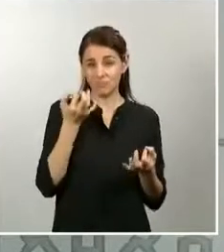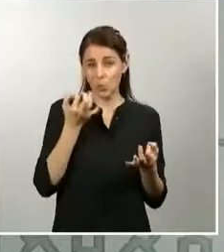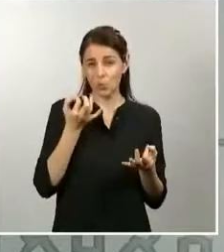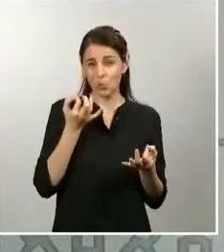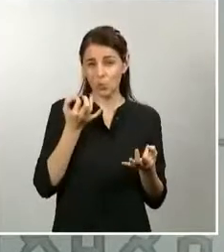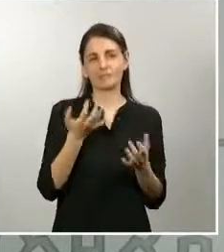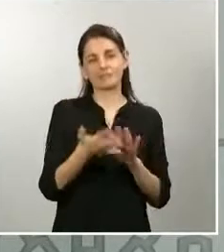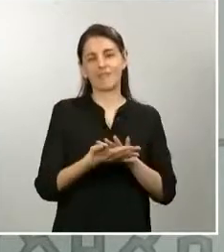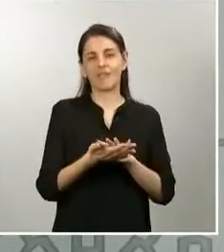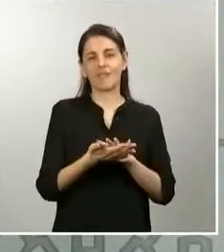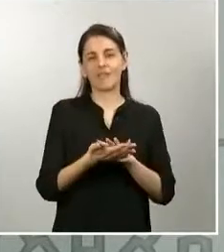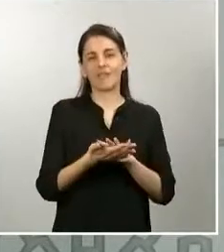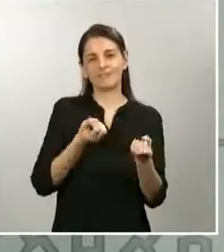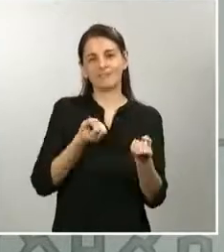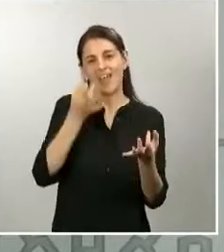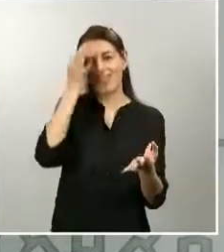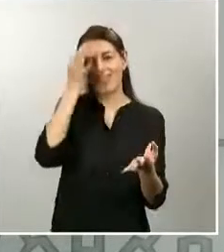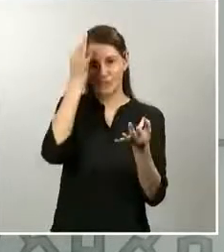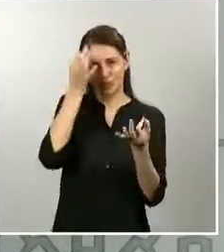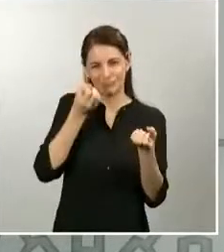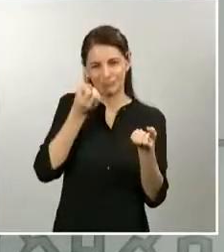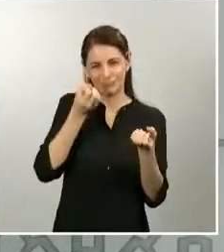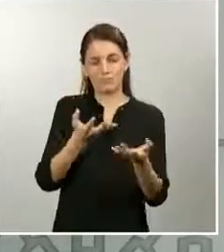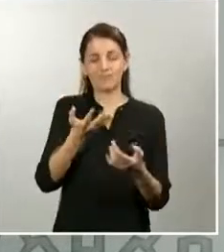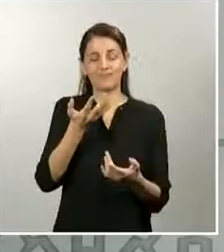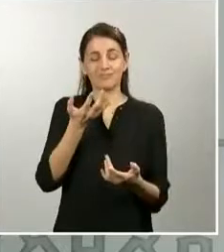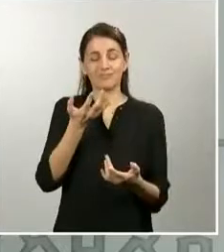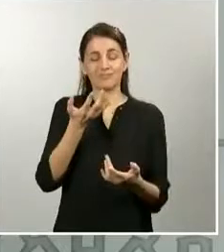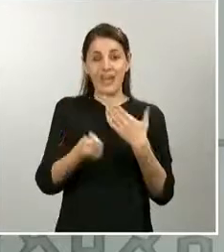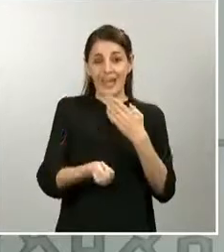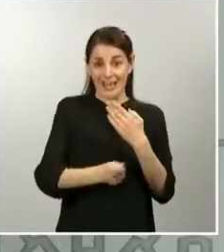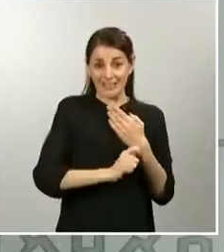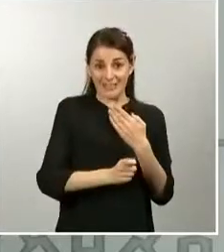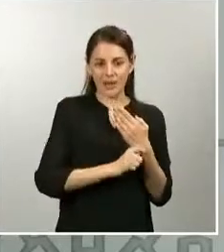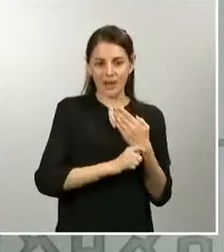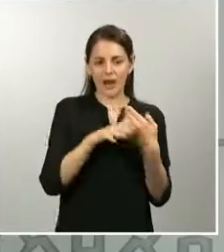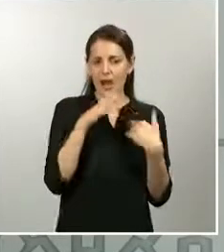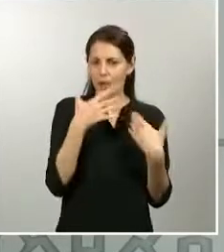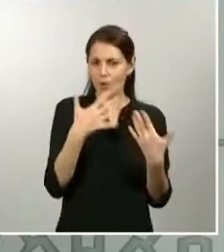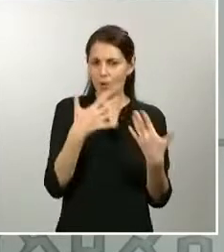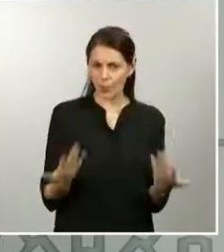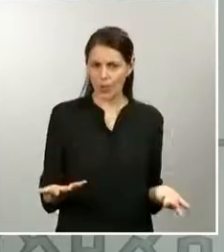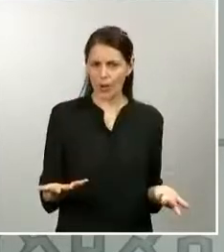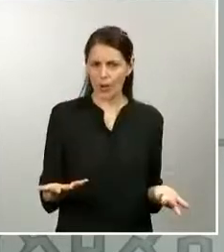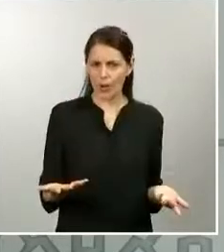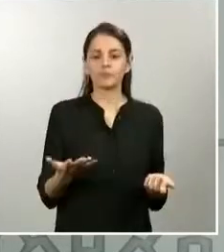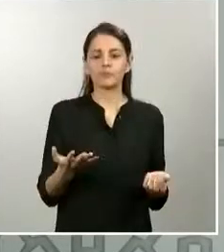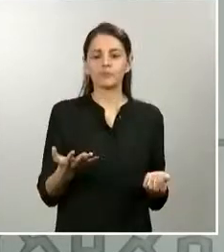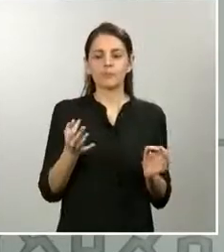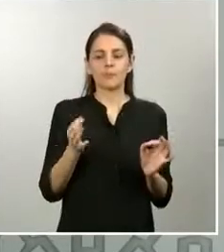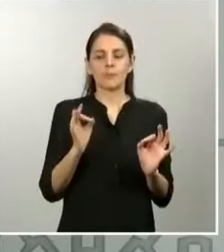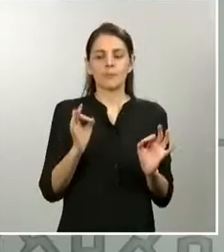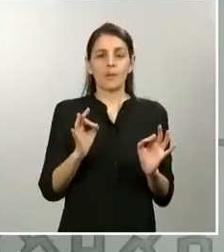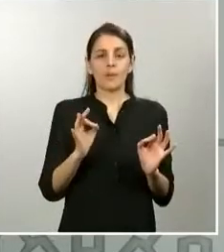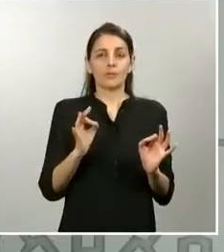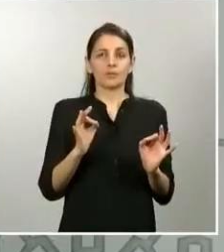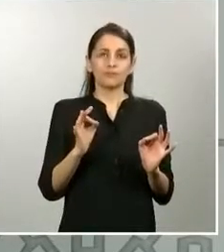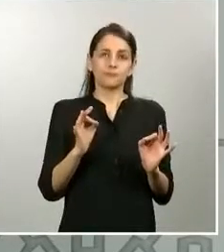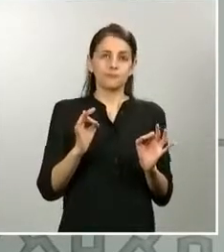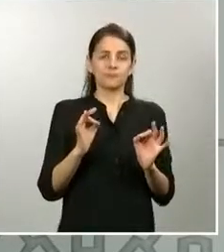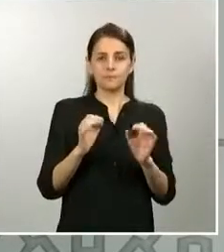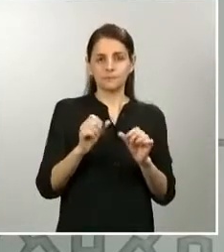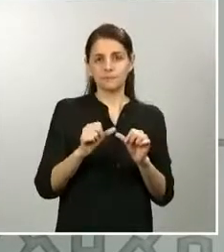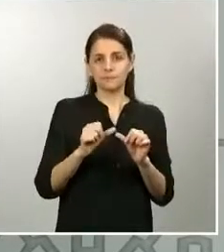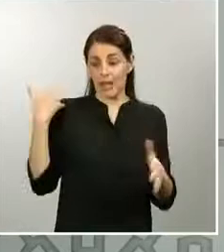estrategia hasta ahora, porque además esa era la capacidad diagnóstica que estábamos teniendo hasta este momento, la estrategia hasta ahora de vigilancia se ha